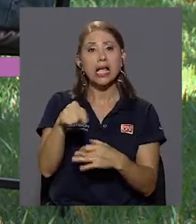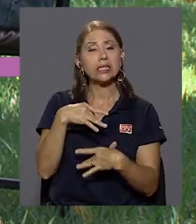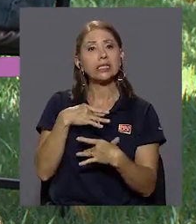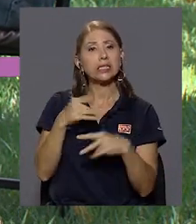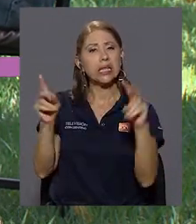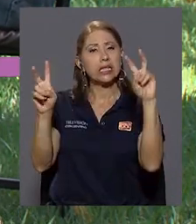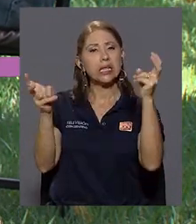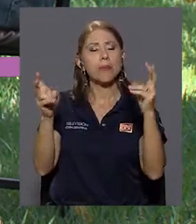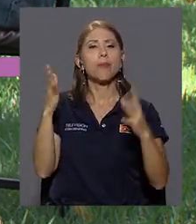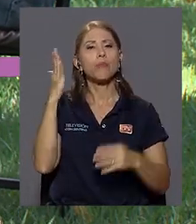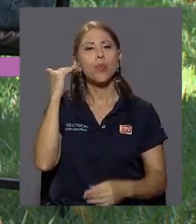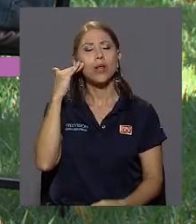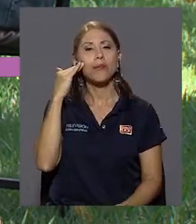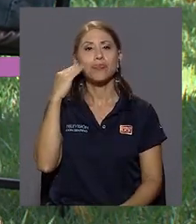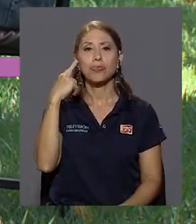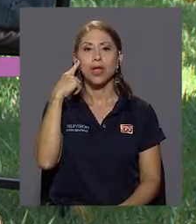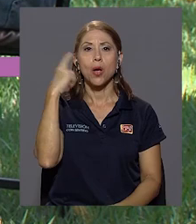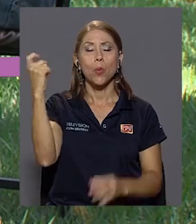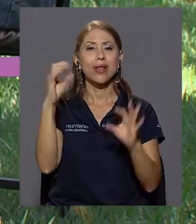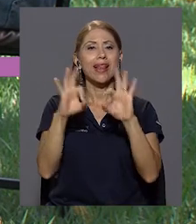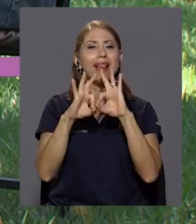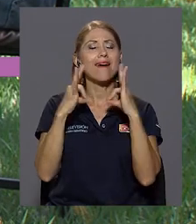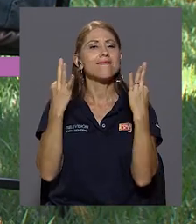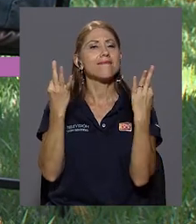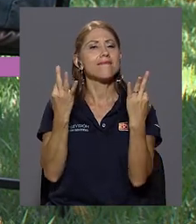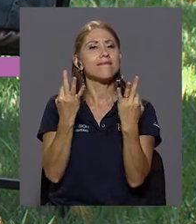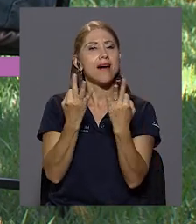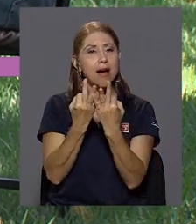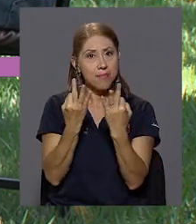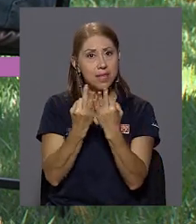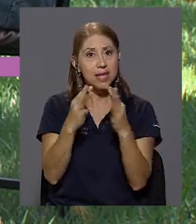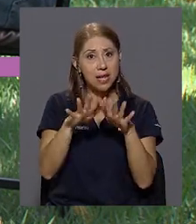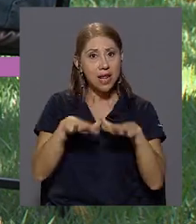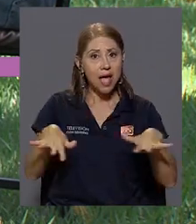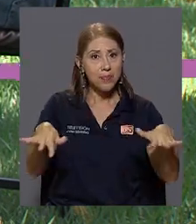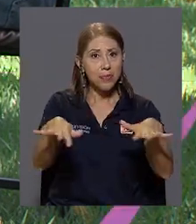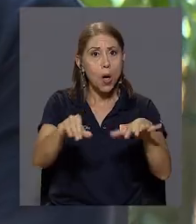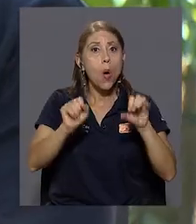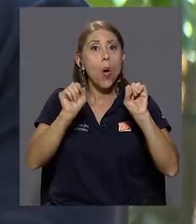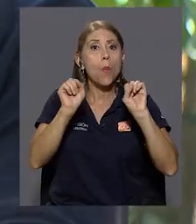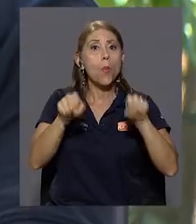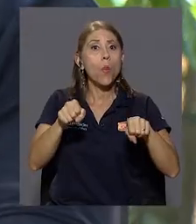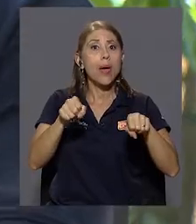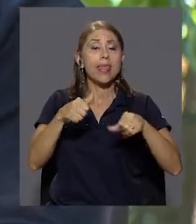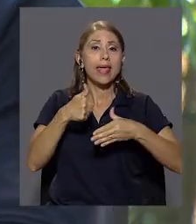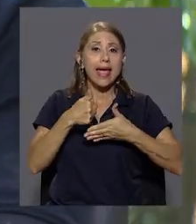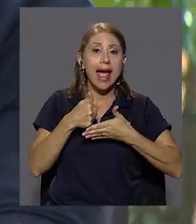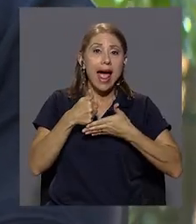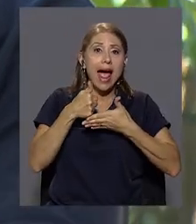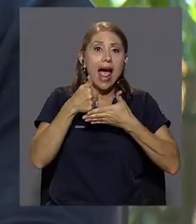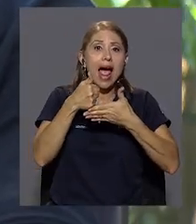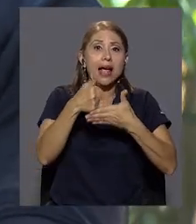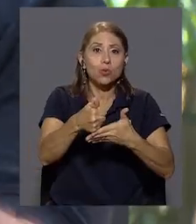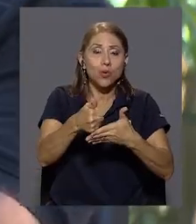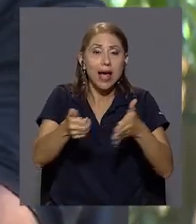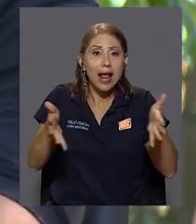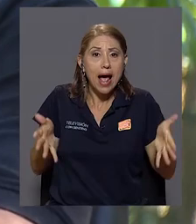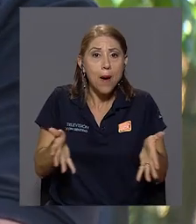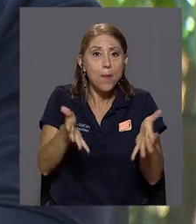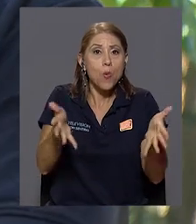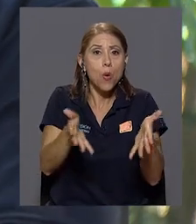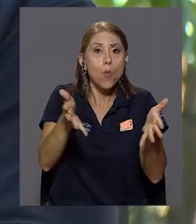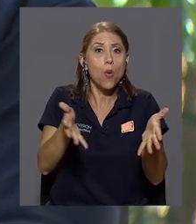interesante porque la familia como tal puede ser un factor que ayude a promover la